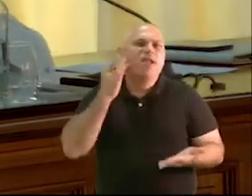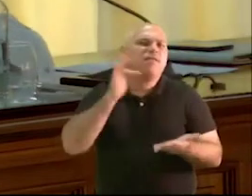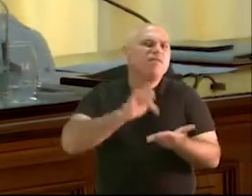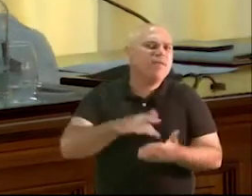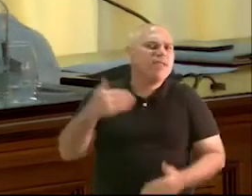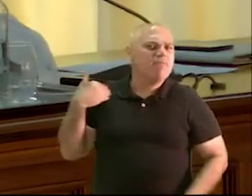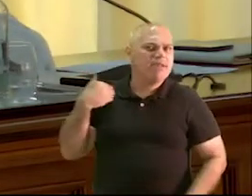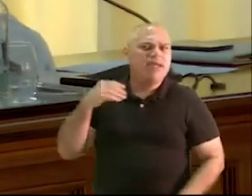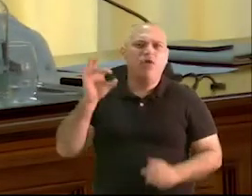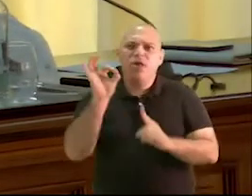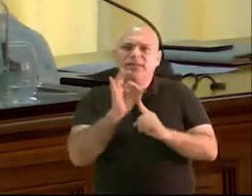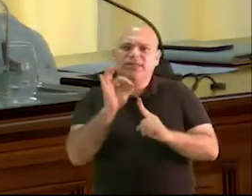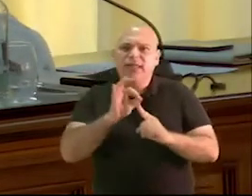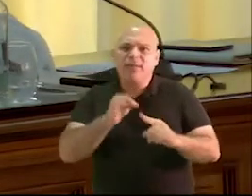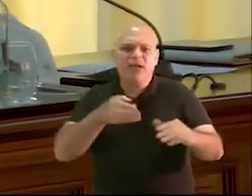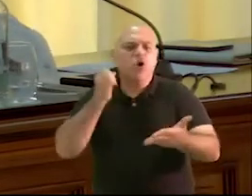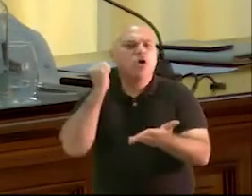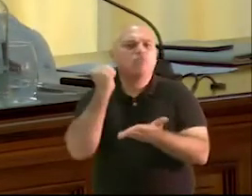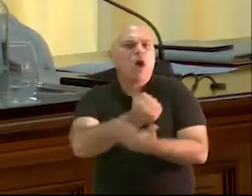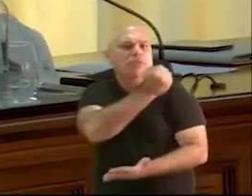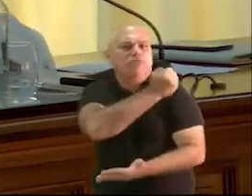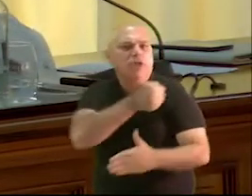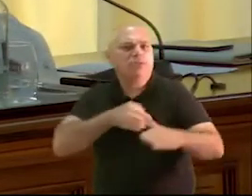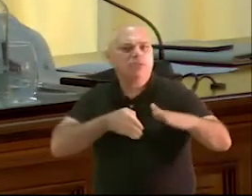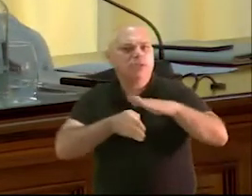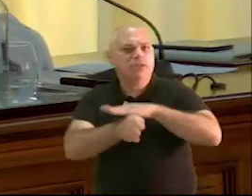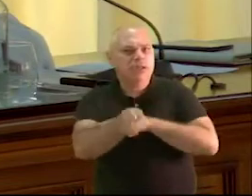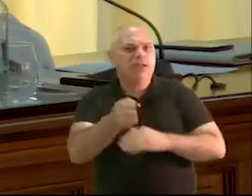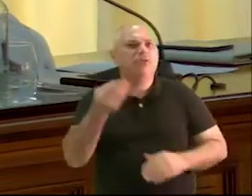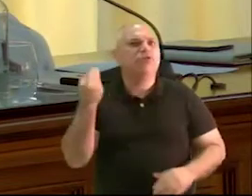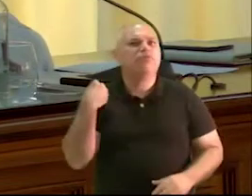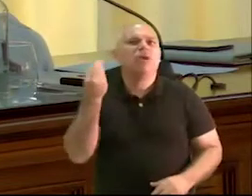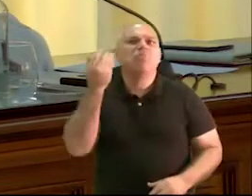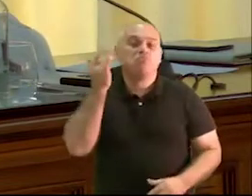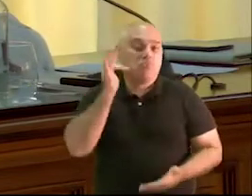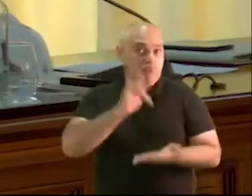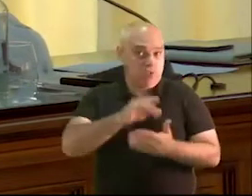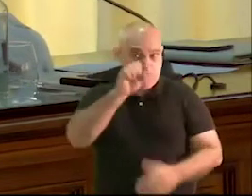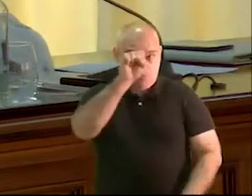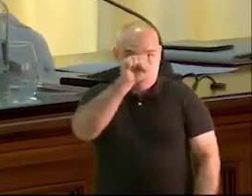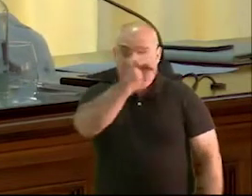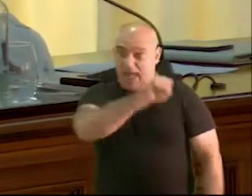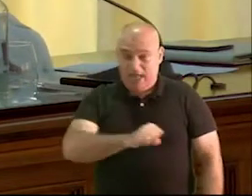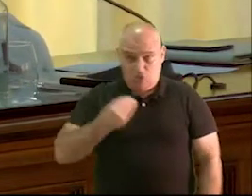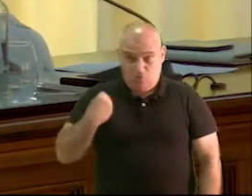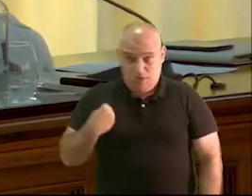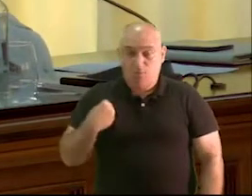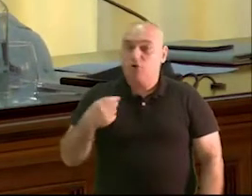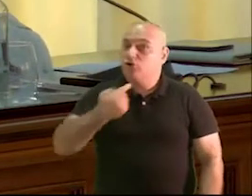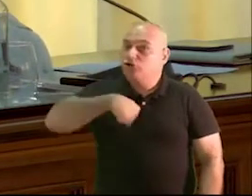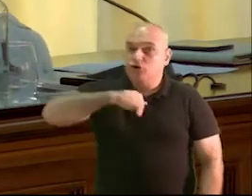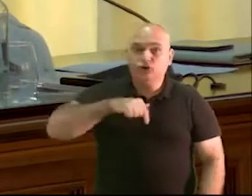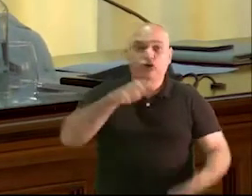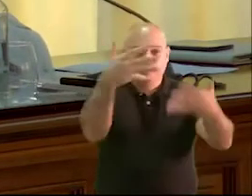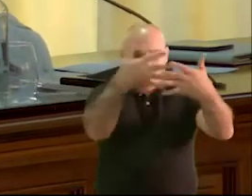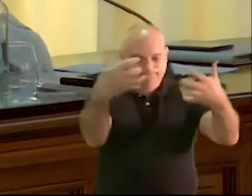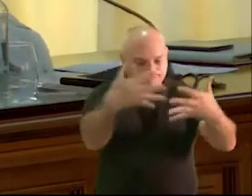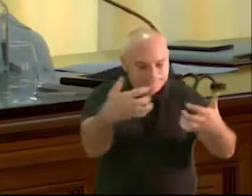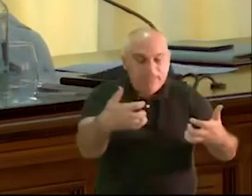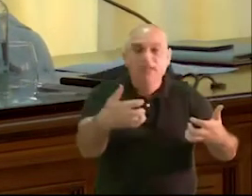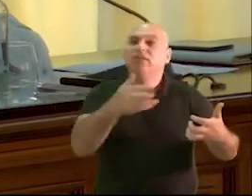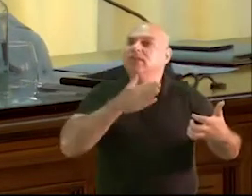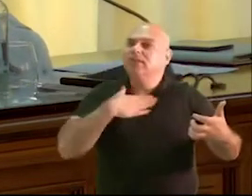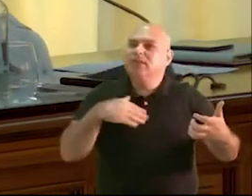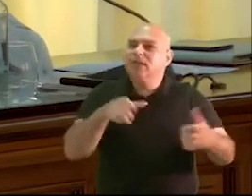registro general de entrada del 12 del mismo mes y año, comunicando la decisión de expulsar del grupo político Coalición Canaria Partido Nacionalista